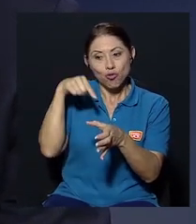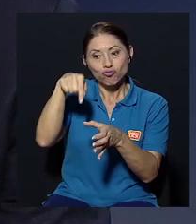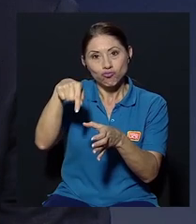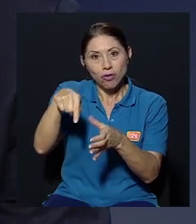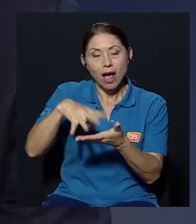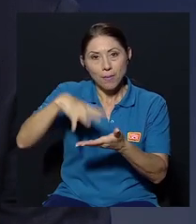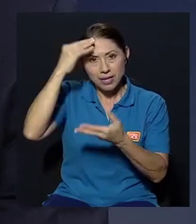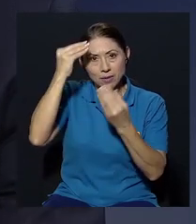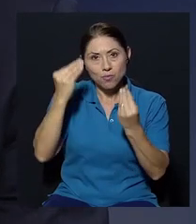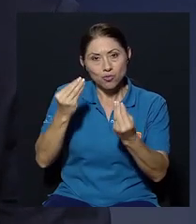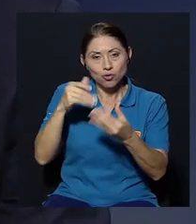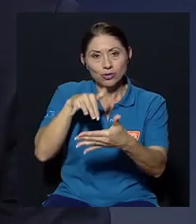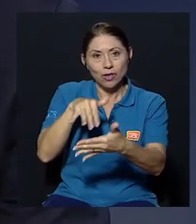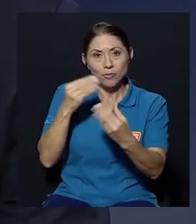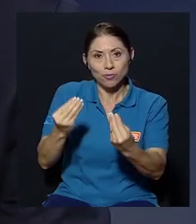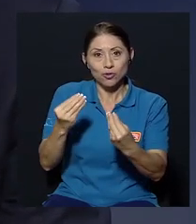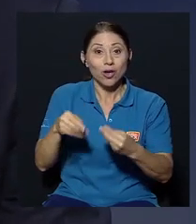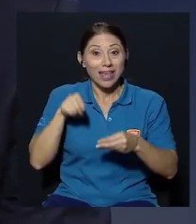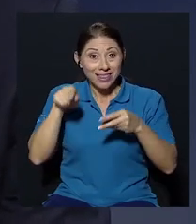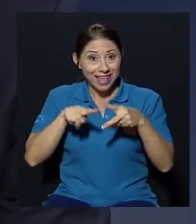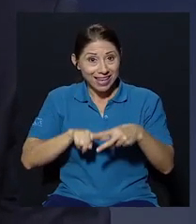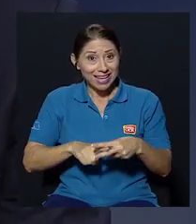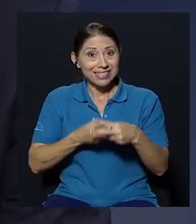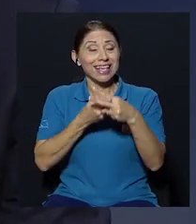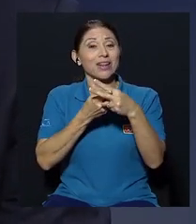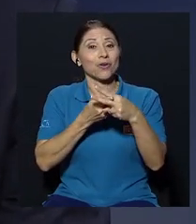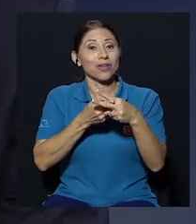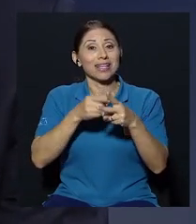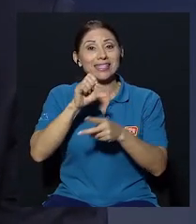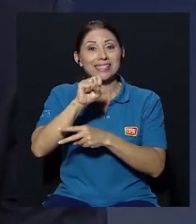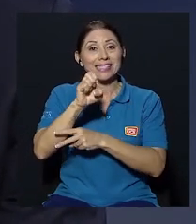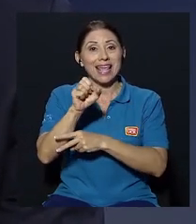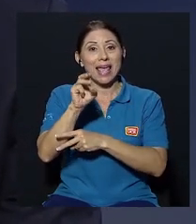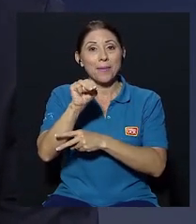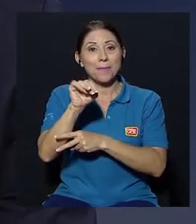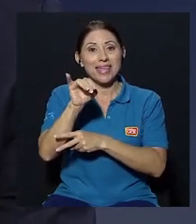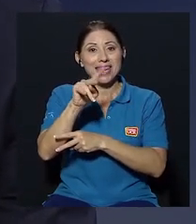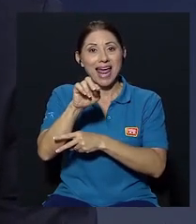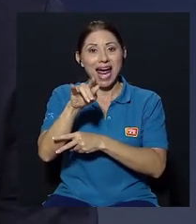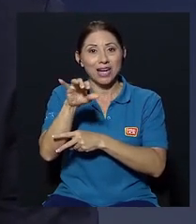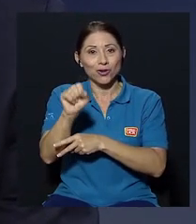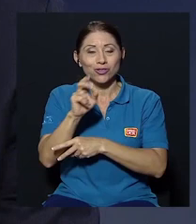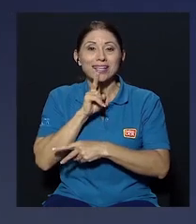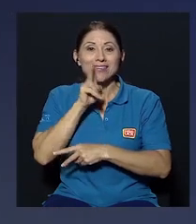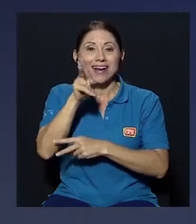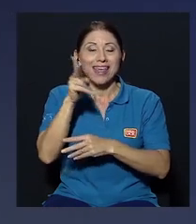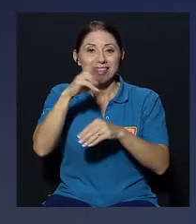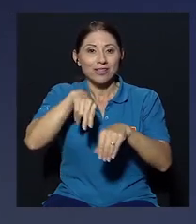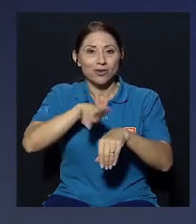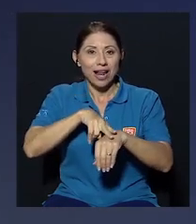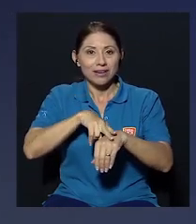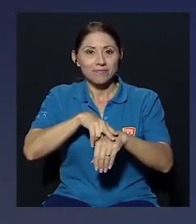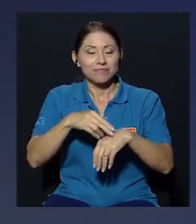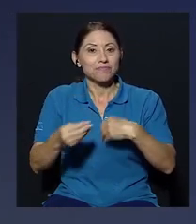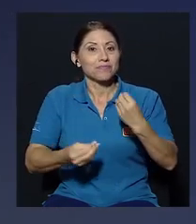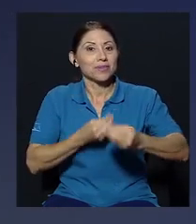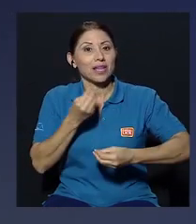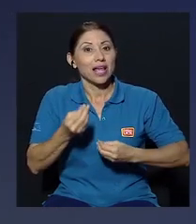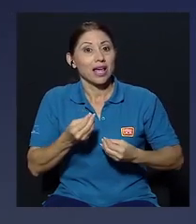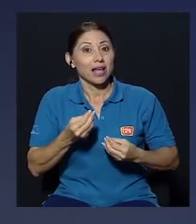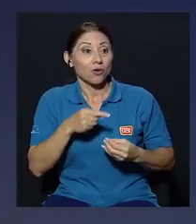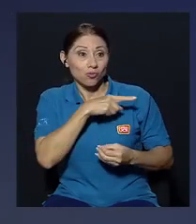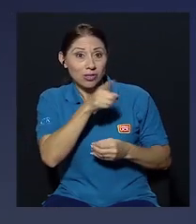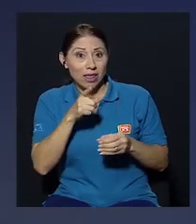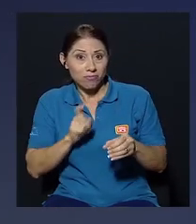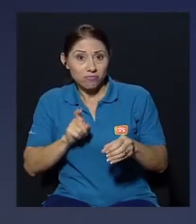aprendí mucho y realmente estudiamos mucho de ahí nacieron los seminarios entiendo también de realidad nacional ¿cómo lee usted la adhesión que le ha dado